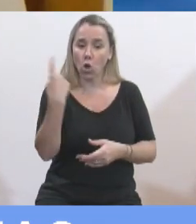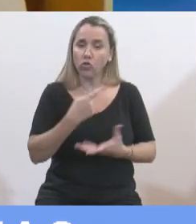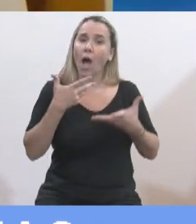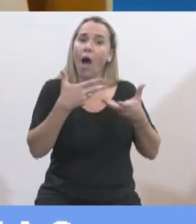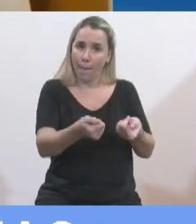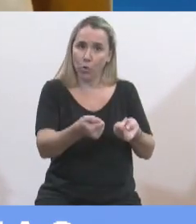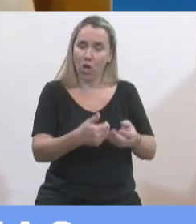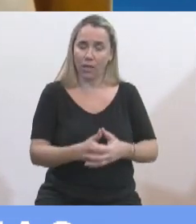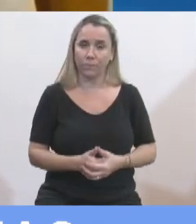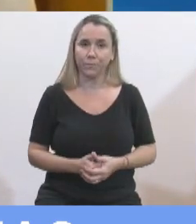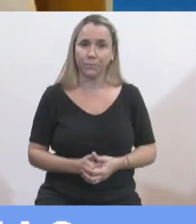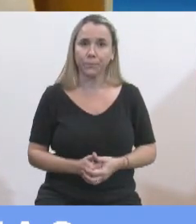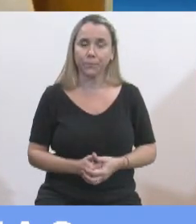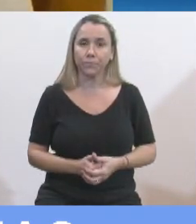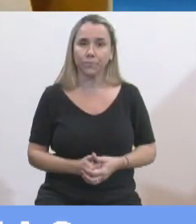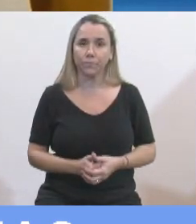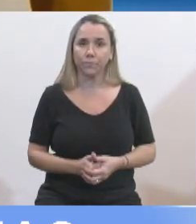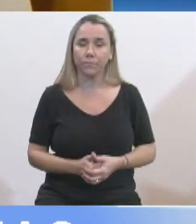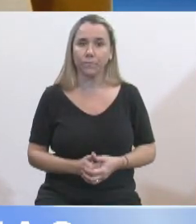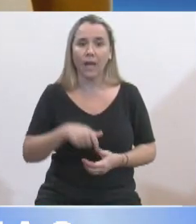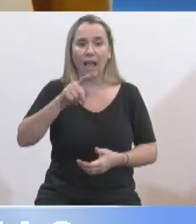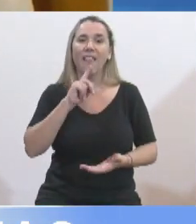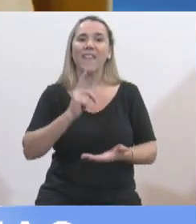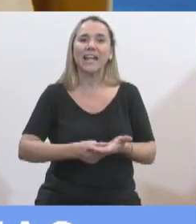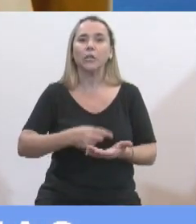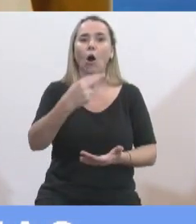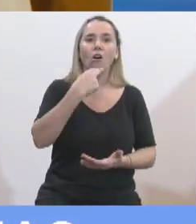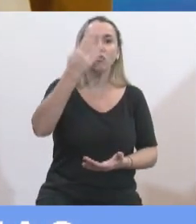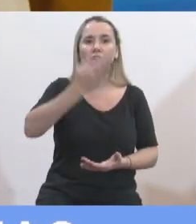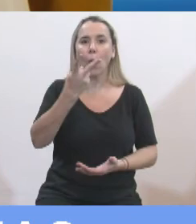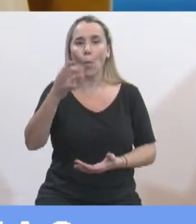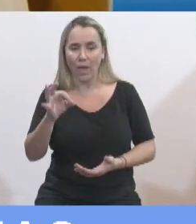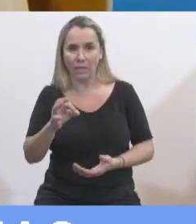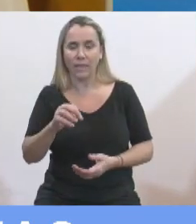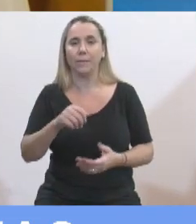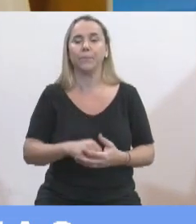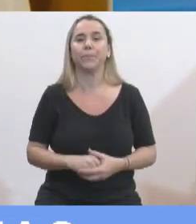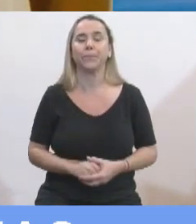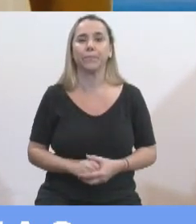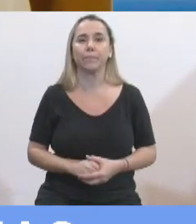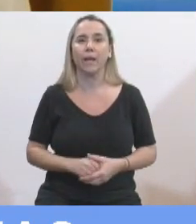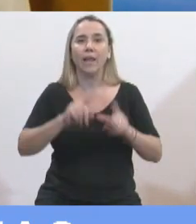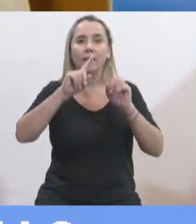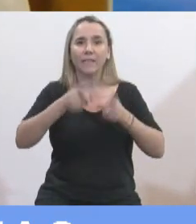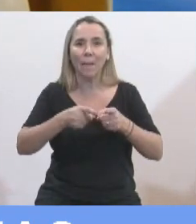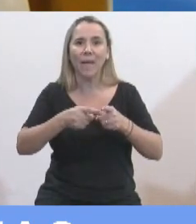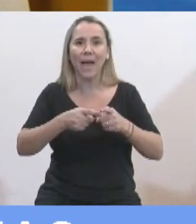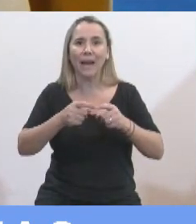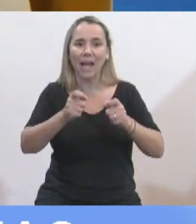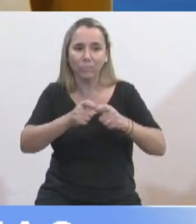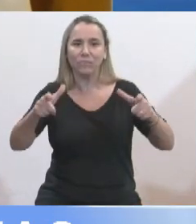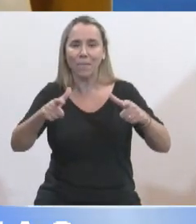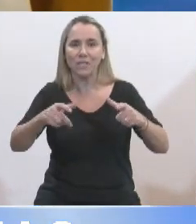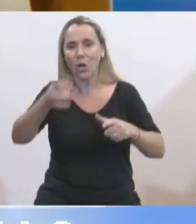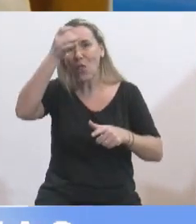a acompañar el decreto 1120, decreto parlamentario, y la ampliación que es el